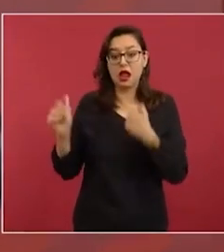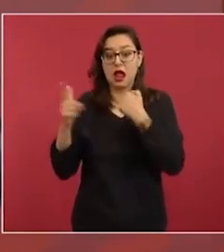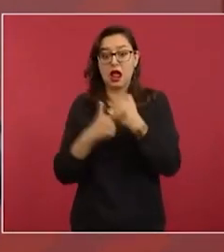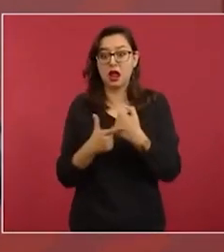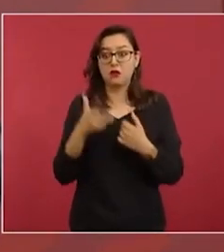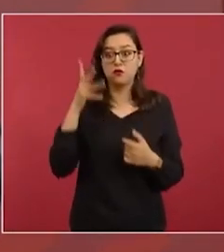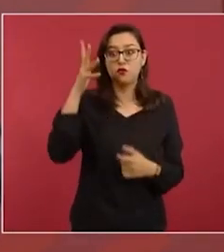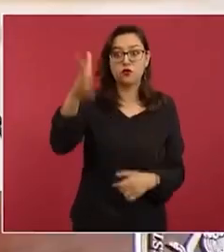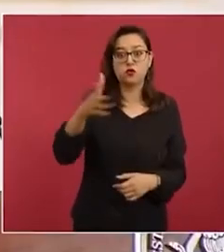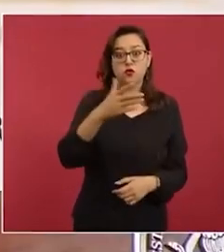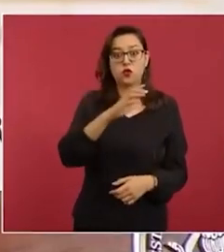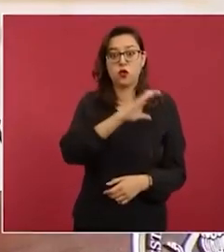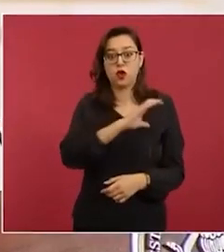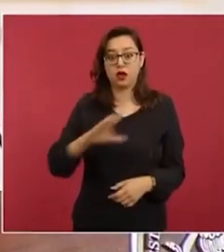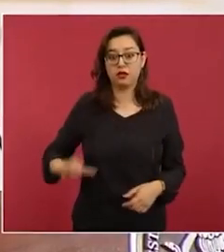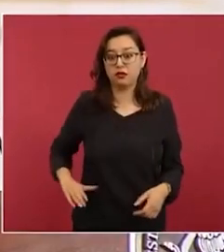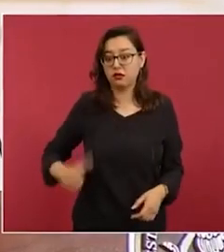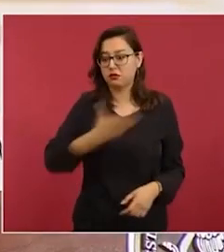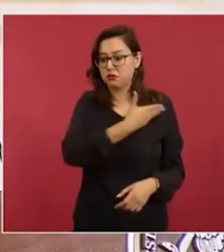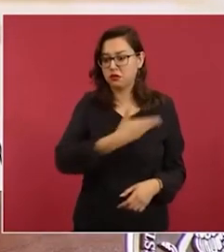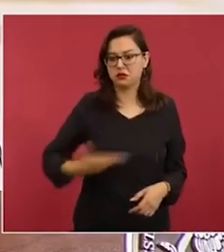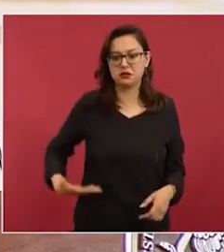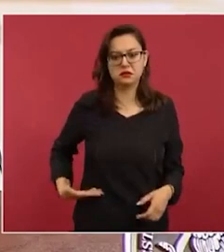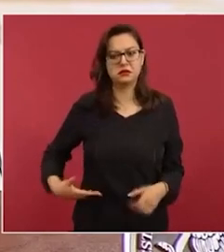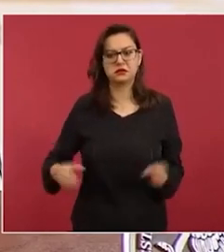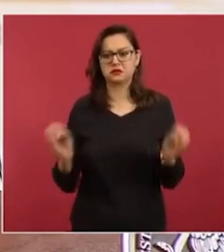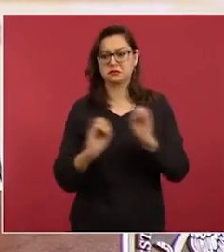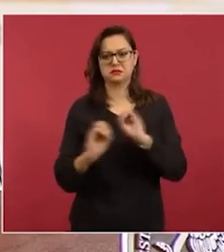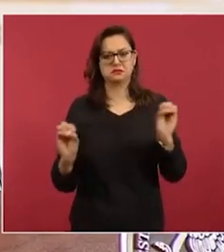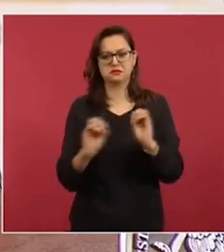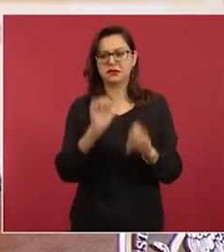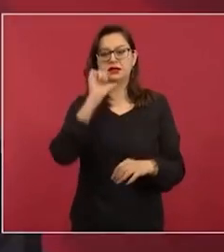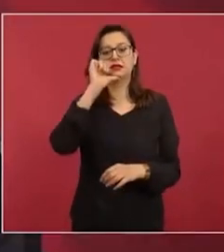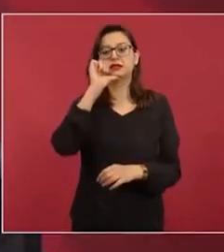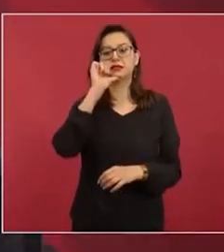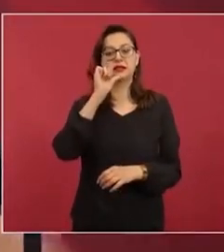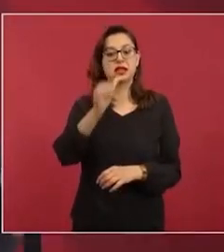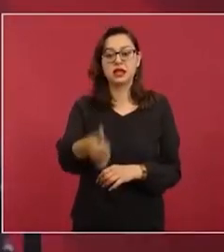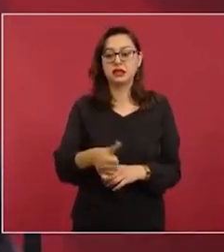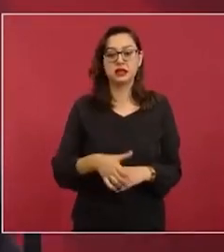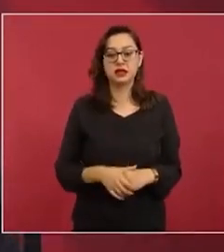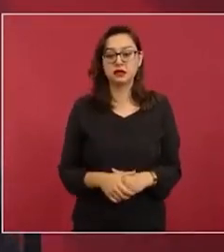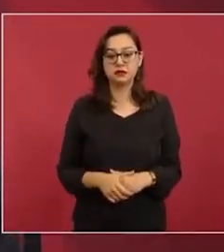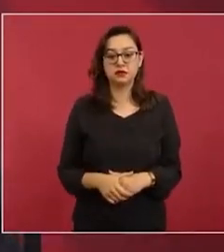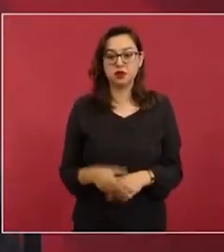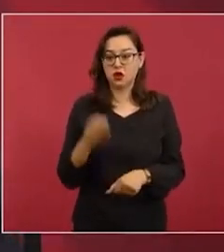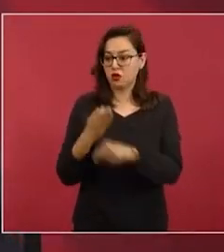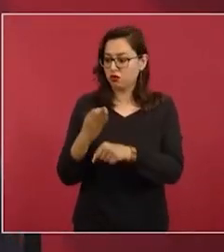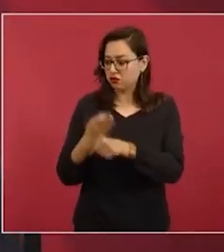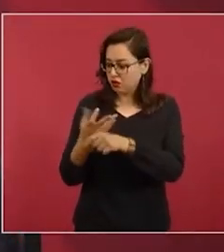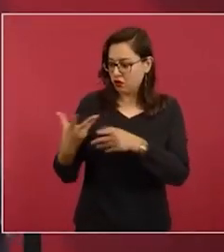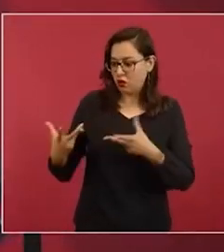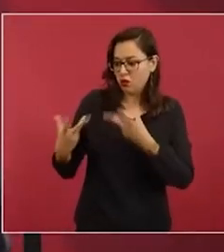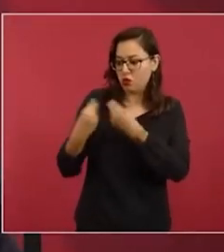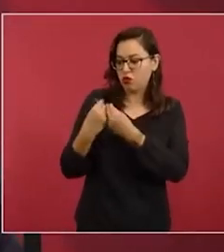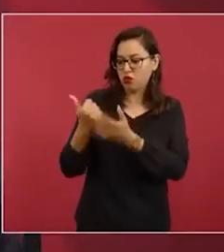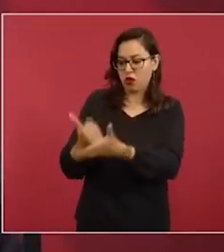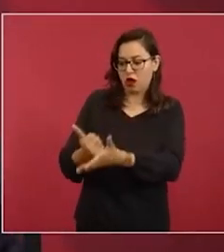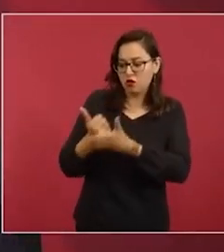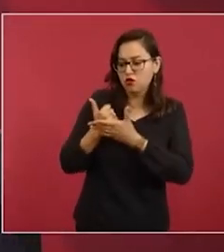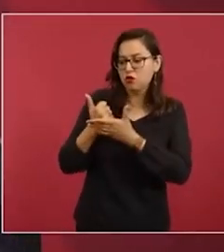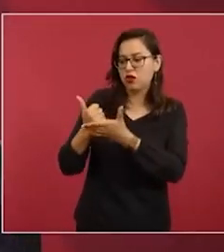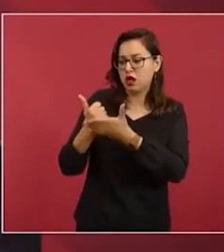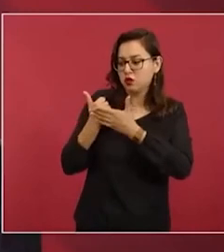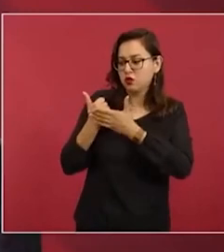presidencia, porque me está ayudando a la transformación